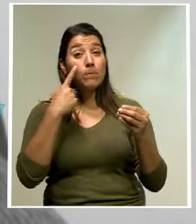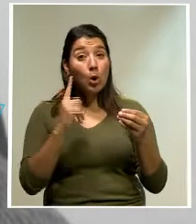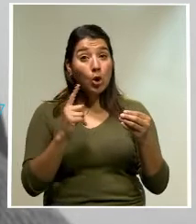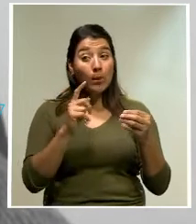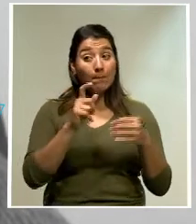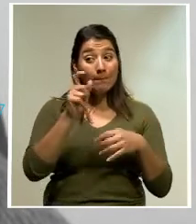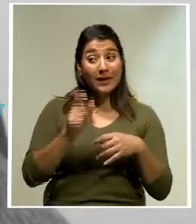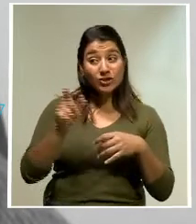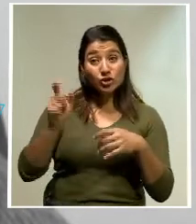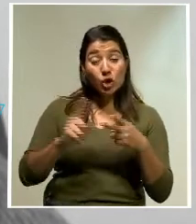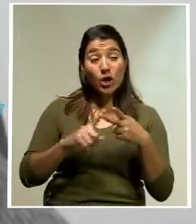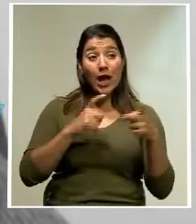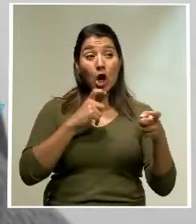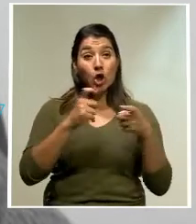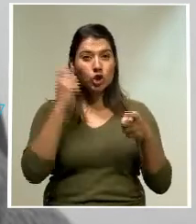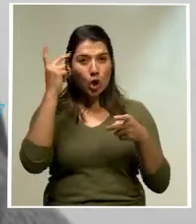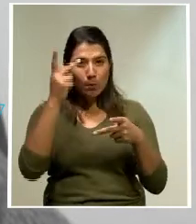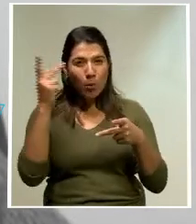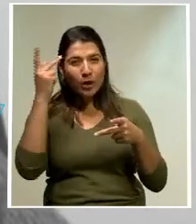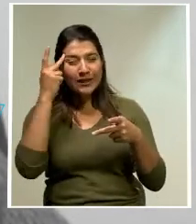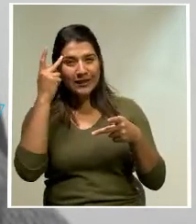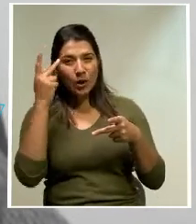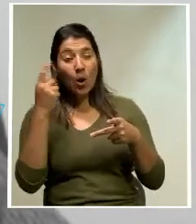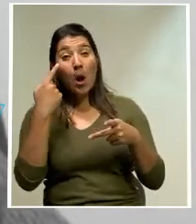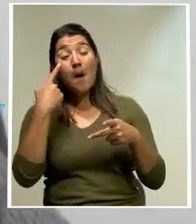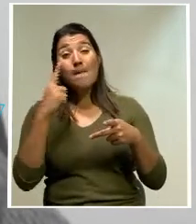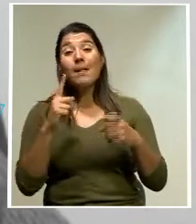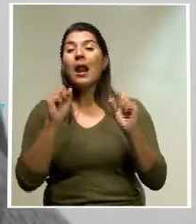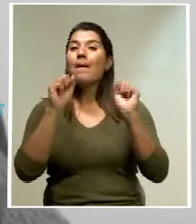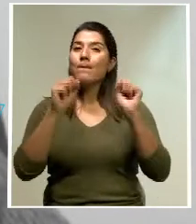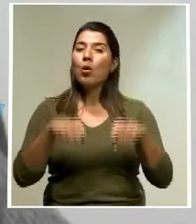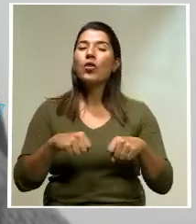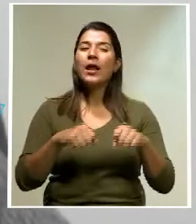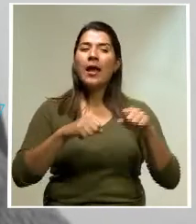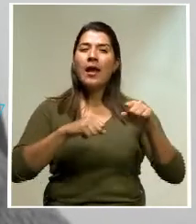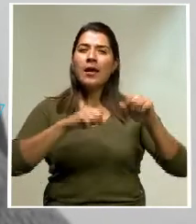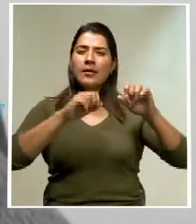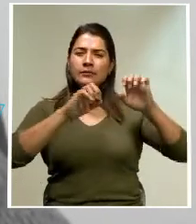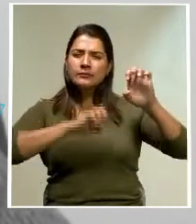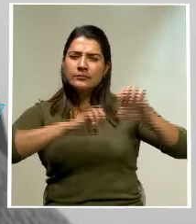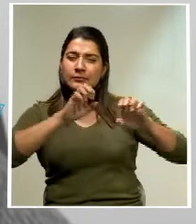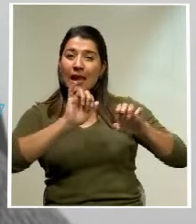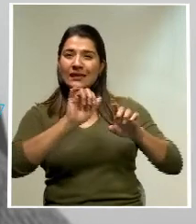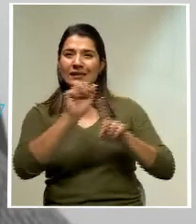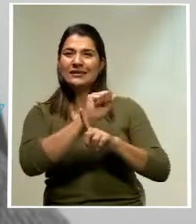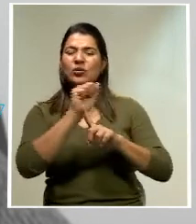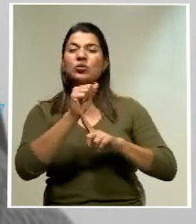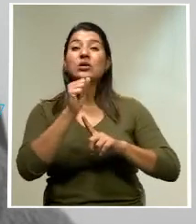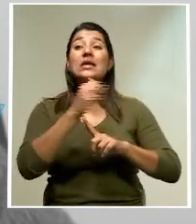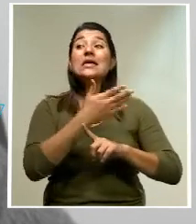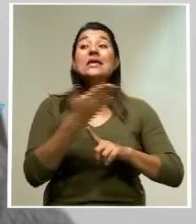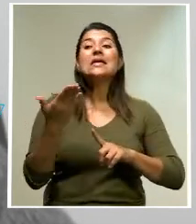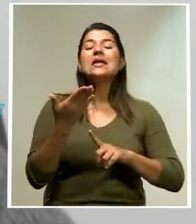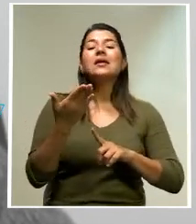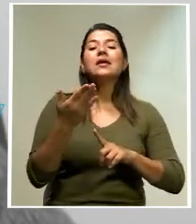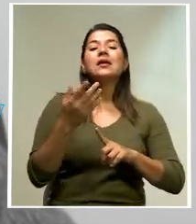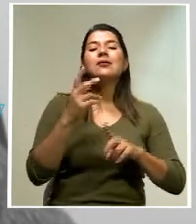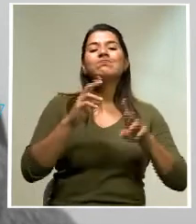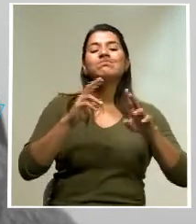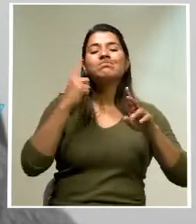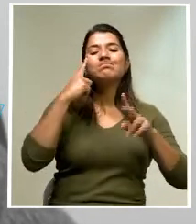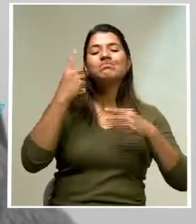son estas situaciones y cómo puede hacer el país para ajustarlas. Por ejemplo,